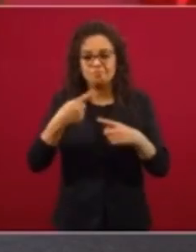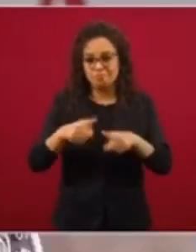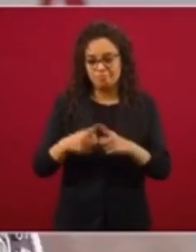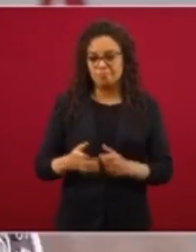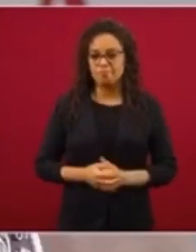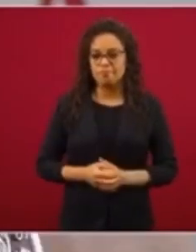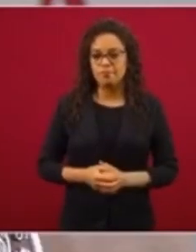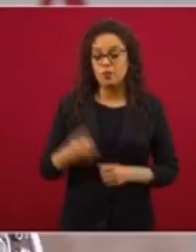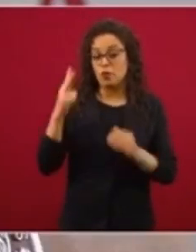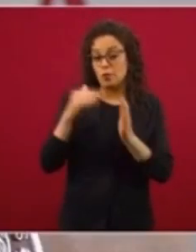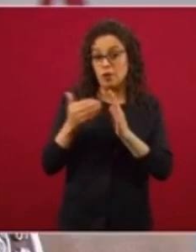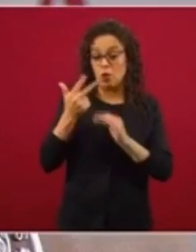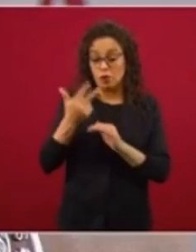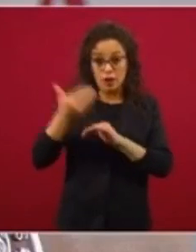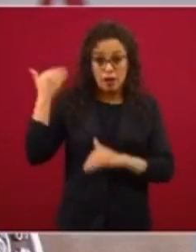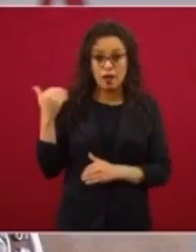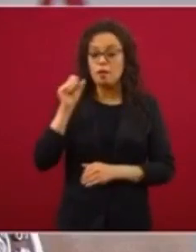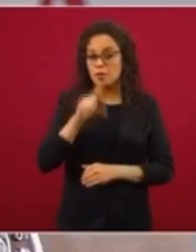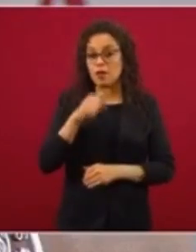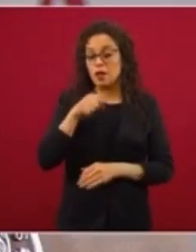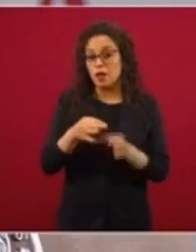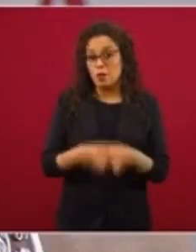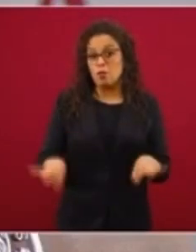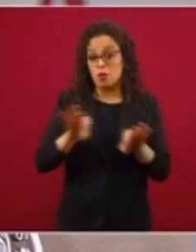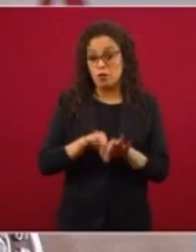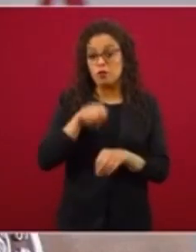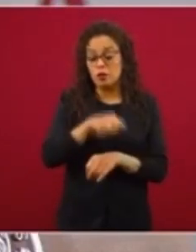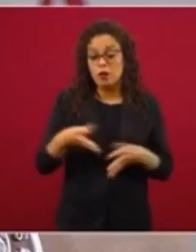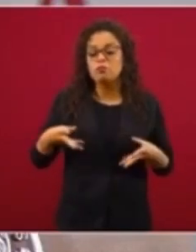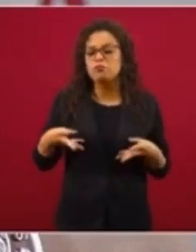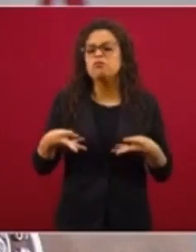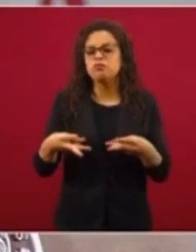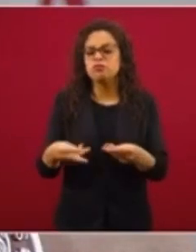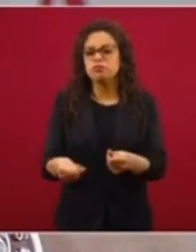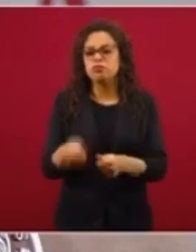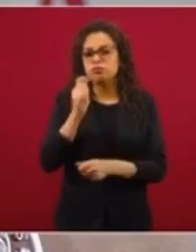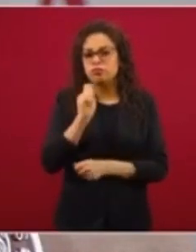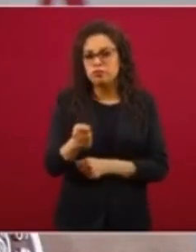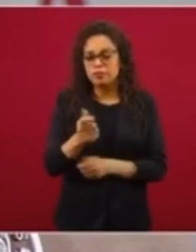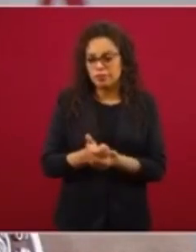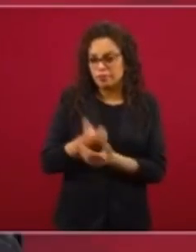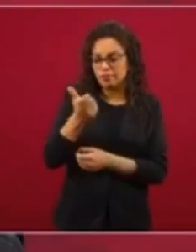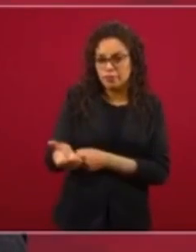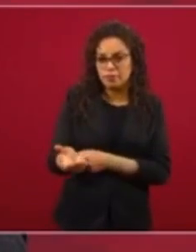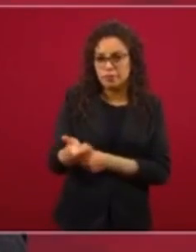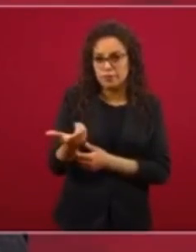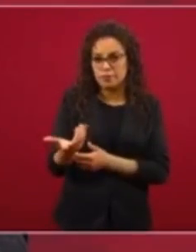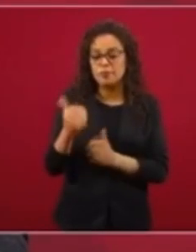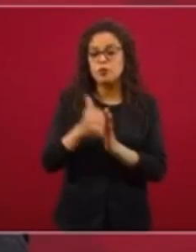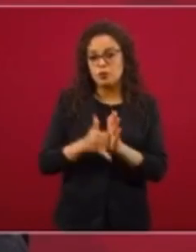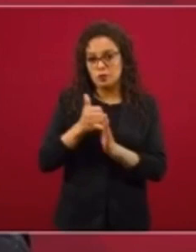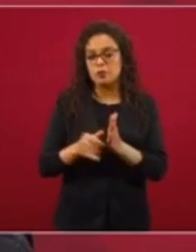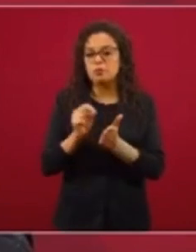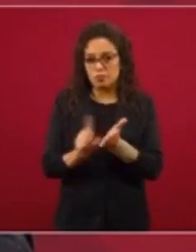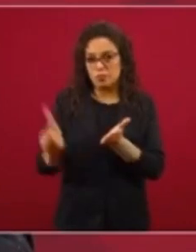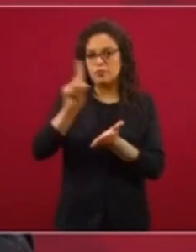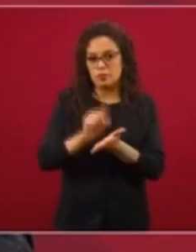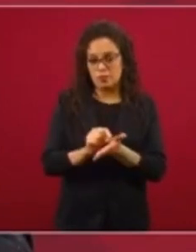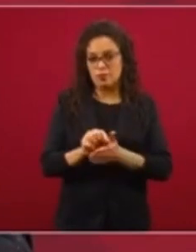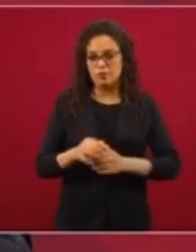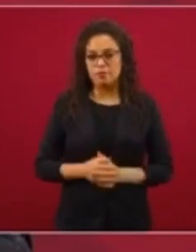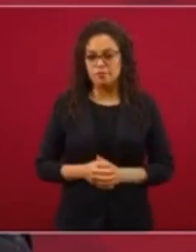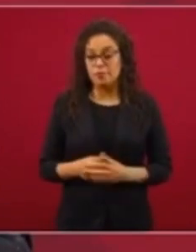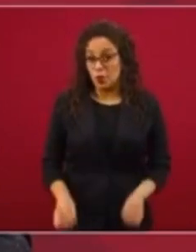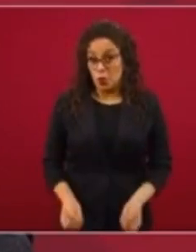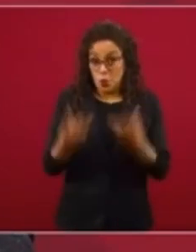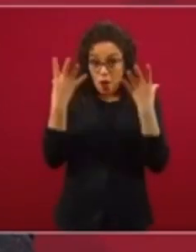está todo el tema también del gasto en YouTube y en Twitter. ¿Cuántas? No es